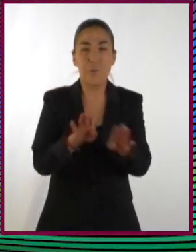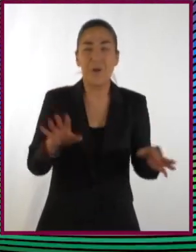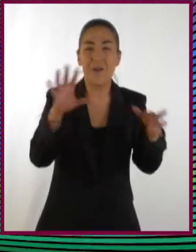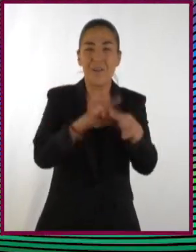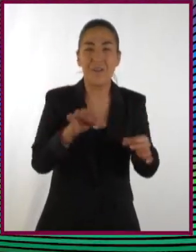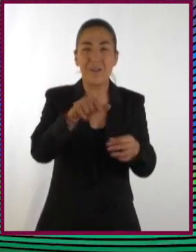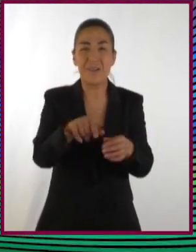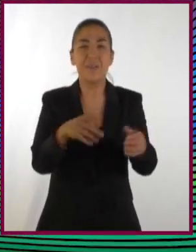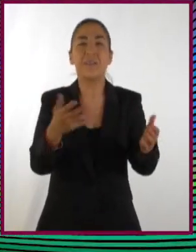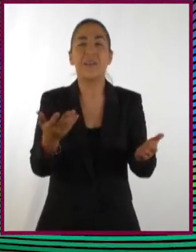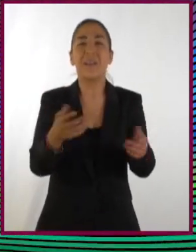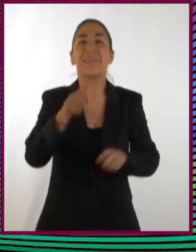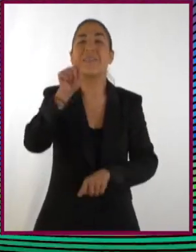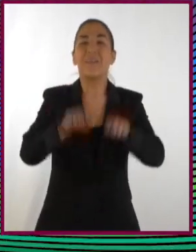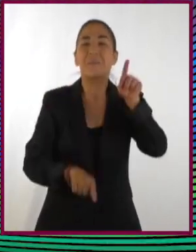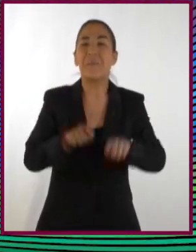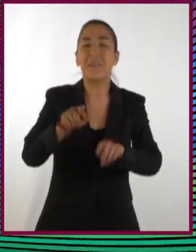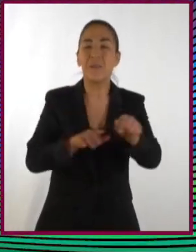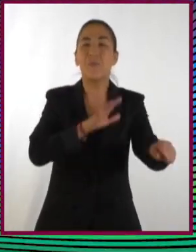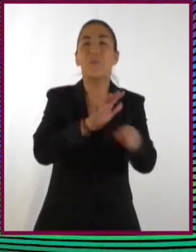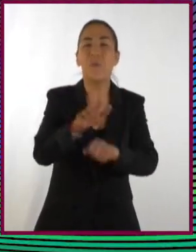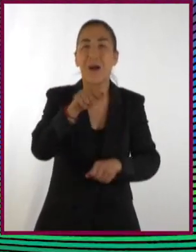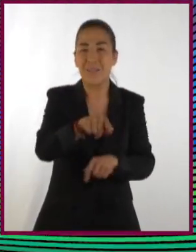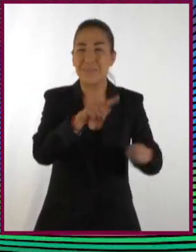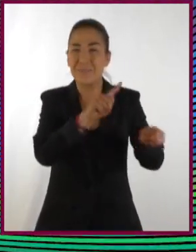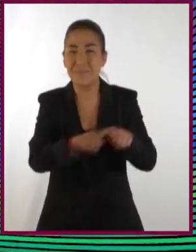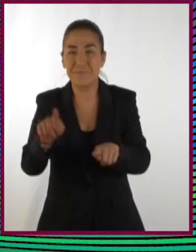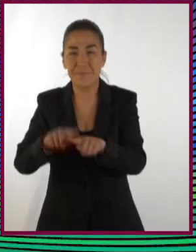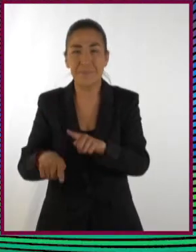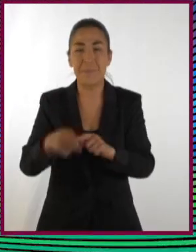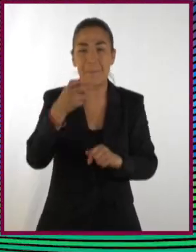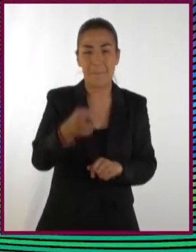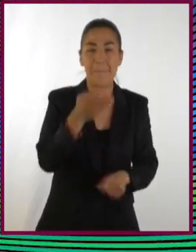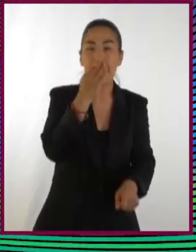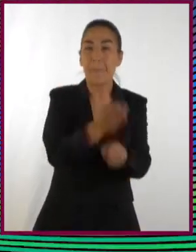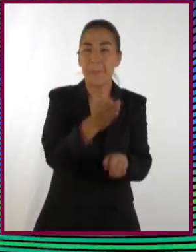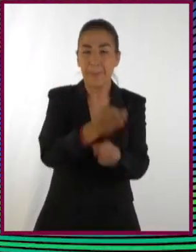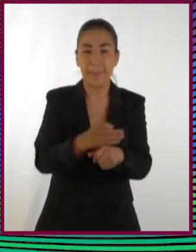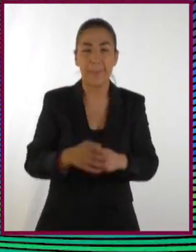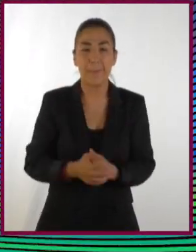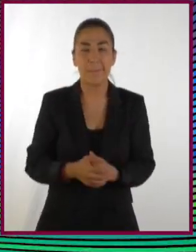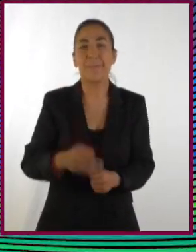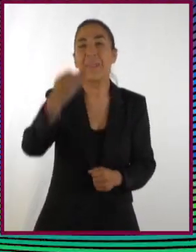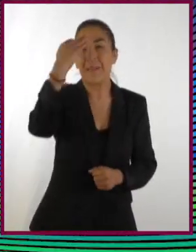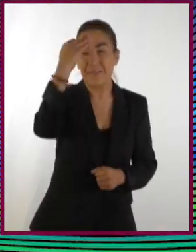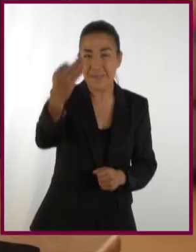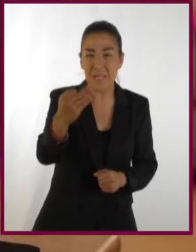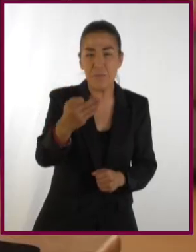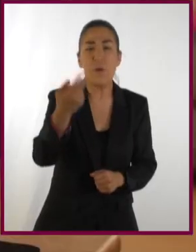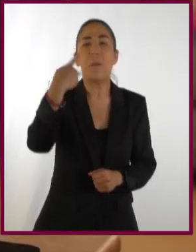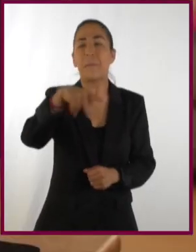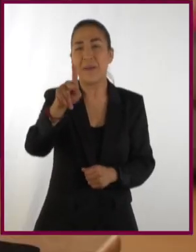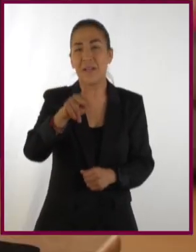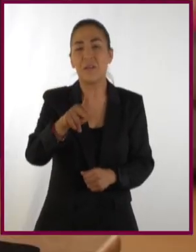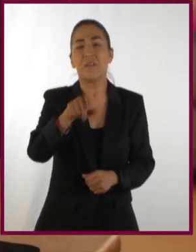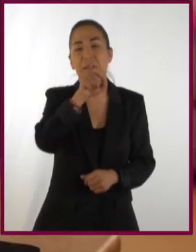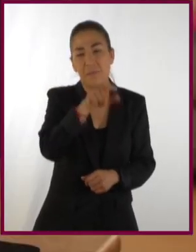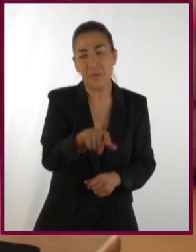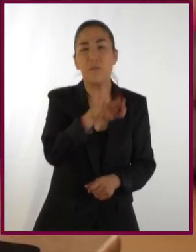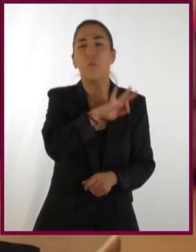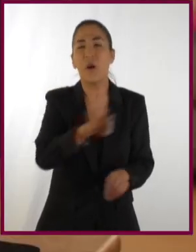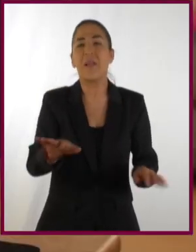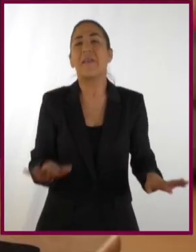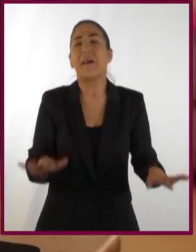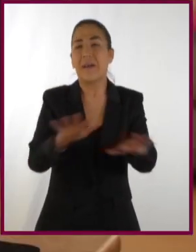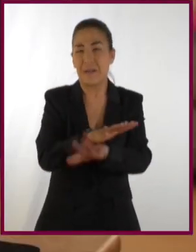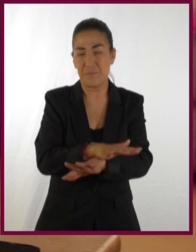tal manera que la descripción completa de un fenómeno va a depender de una sola variable. En esta ocasión va a ser el